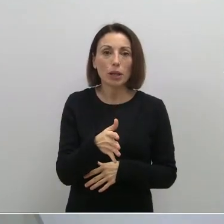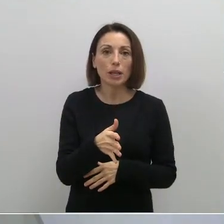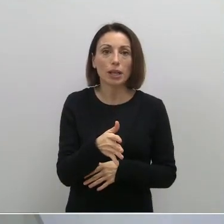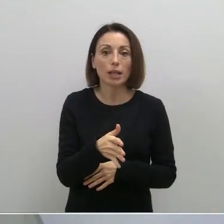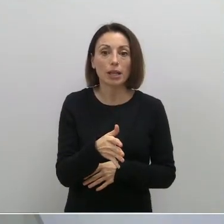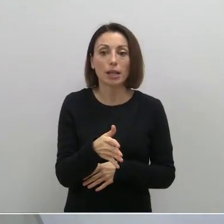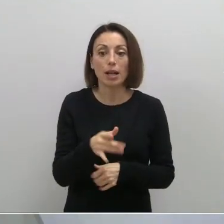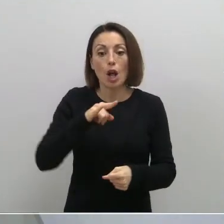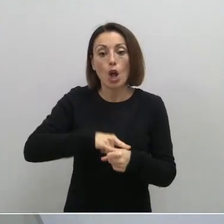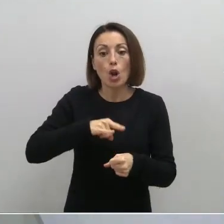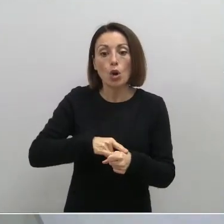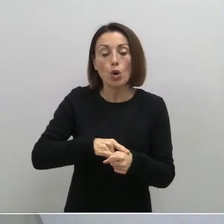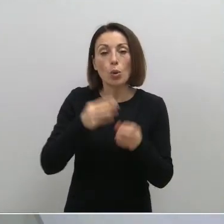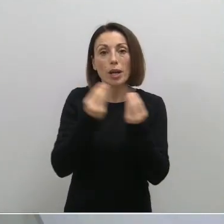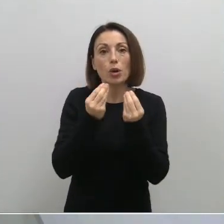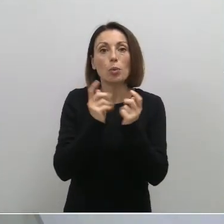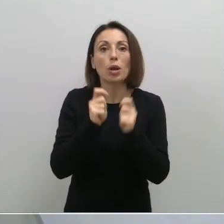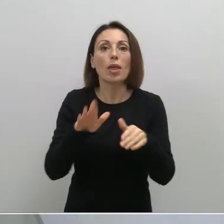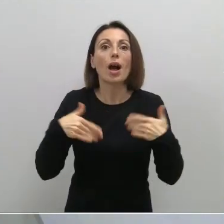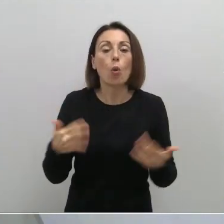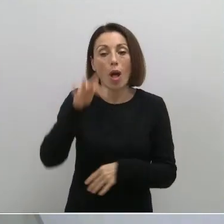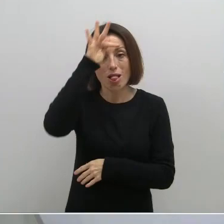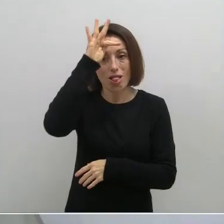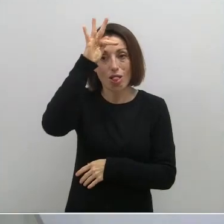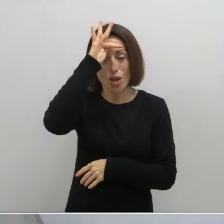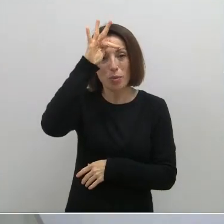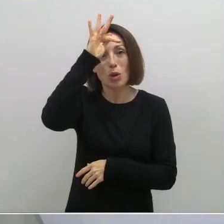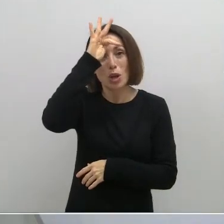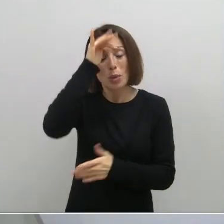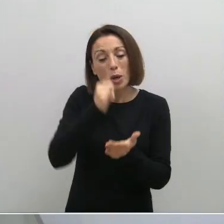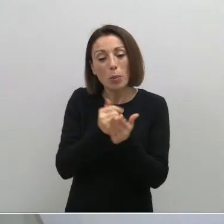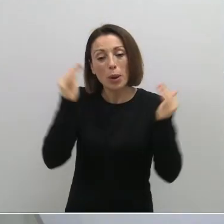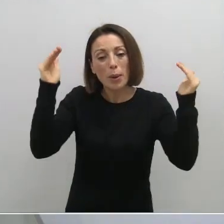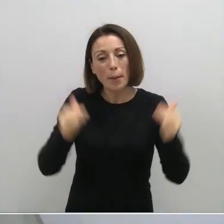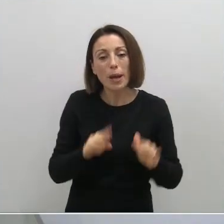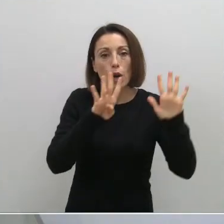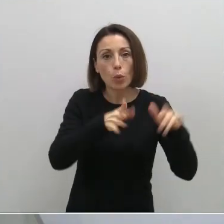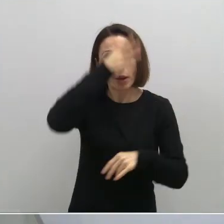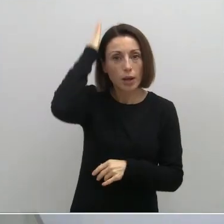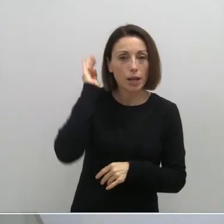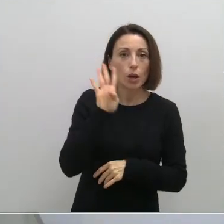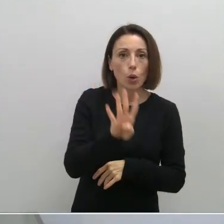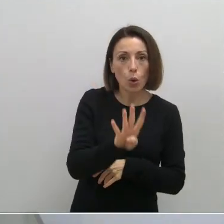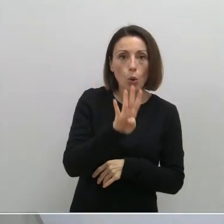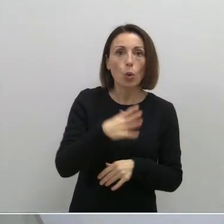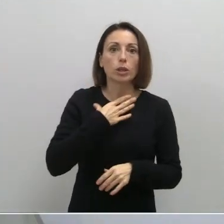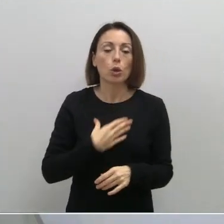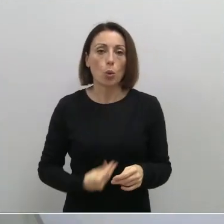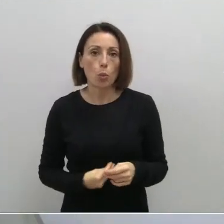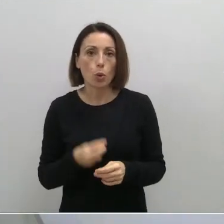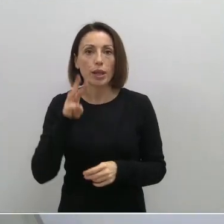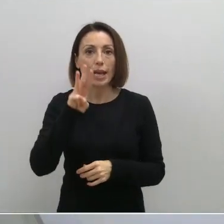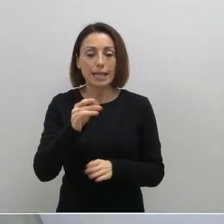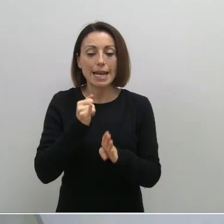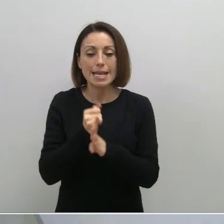damos las cifras del domingo que siempre se hacen menos número de pruebas. De ellos, nueve pertenecen a Cartagena, cuatro al municipio de Murcia y